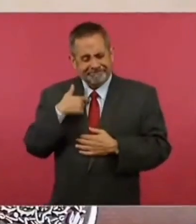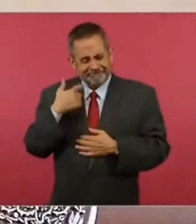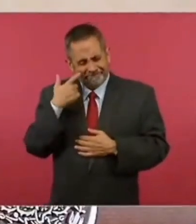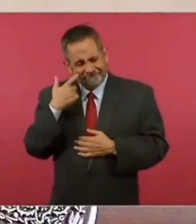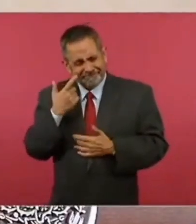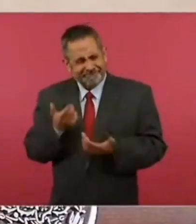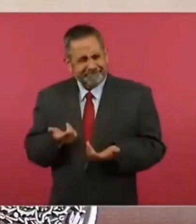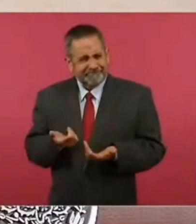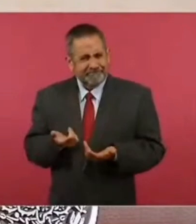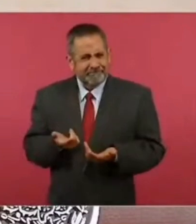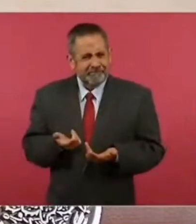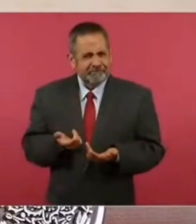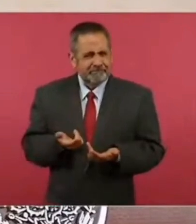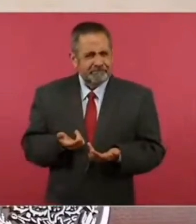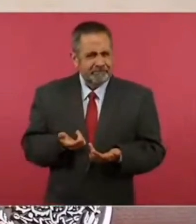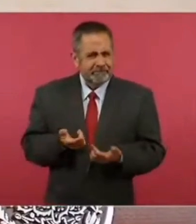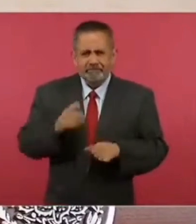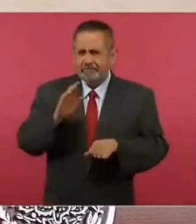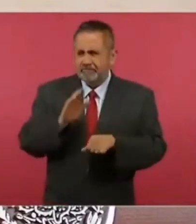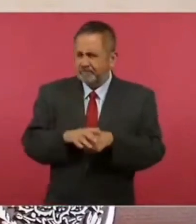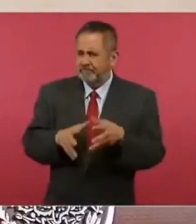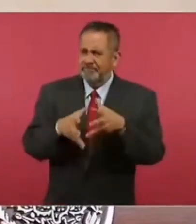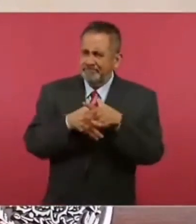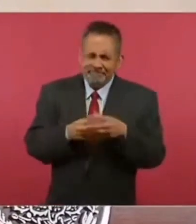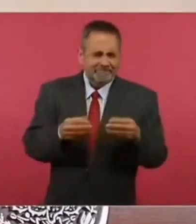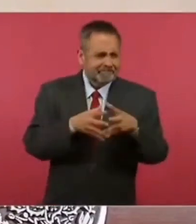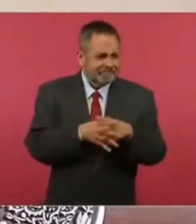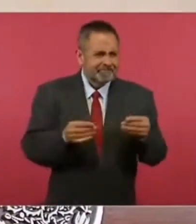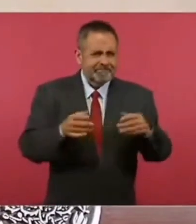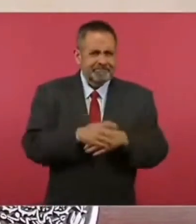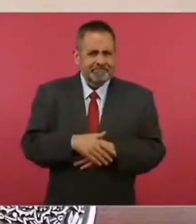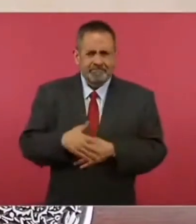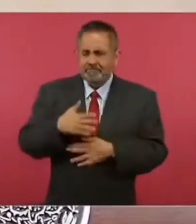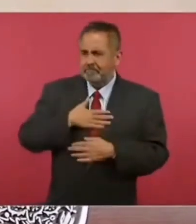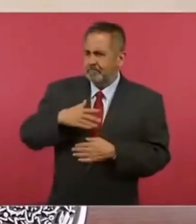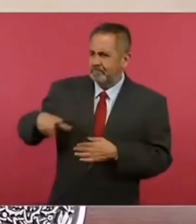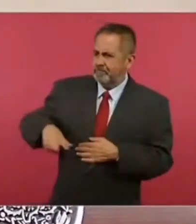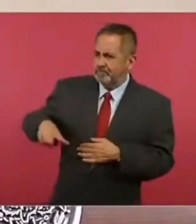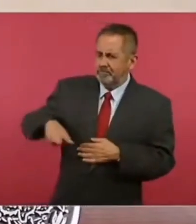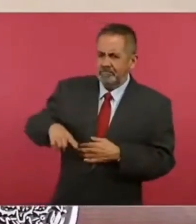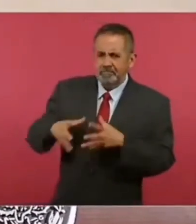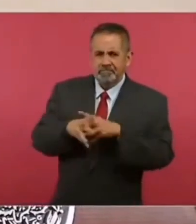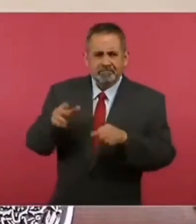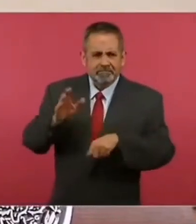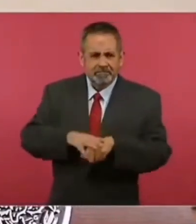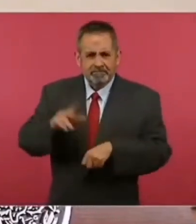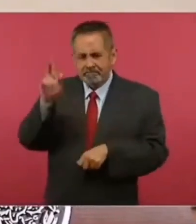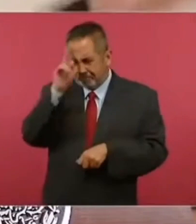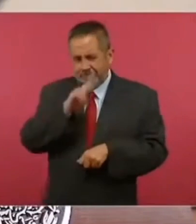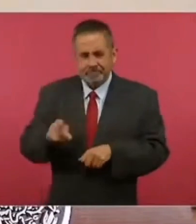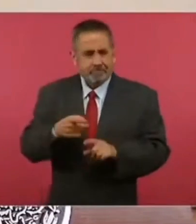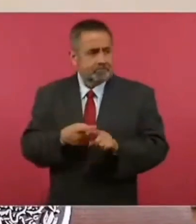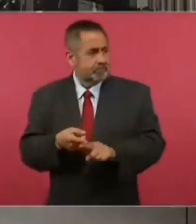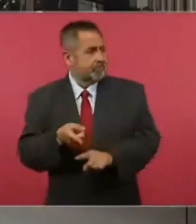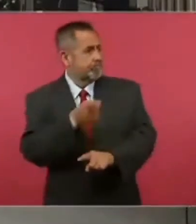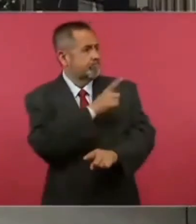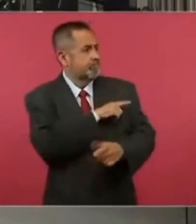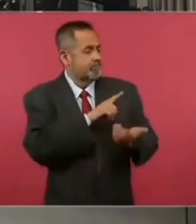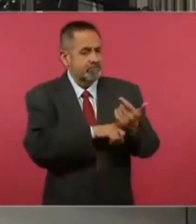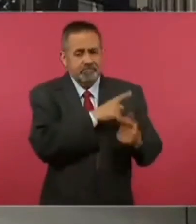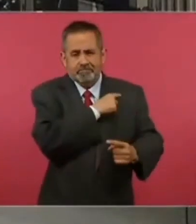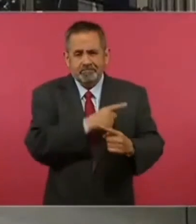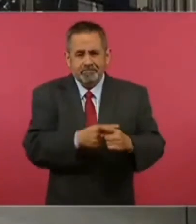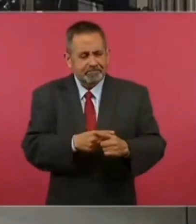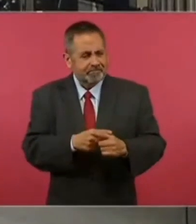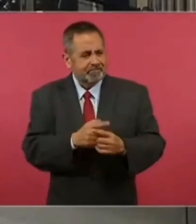de que había más desaparecidos en el gobierno nuestro, en todo el